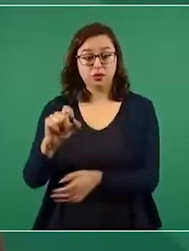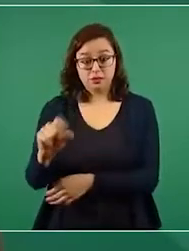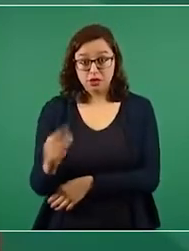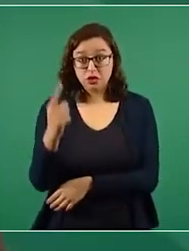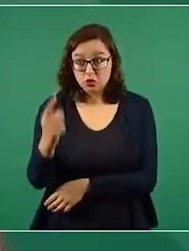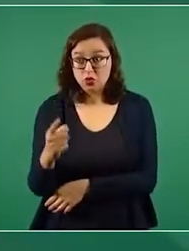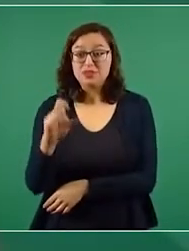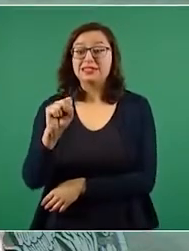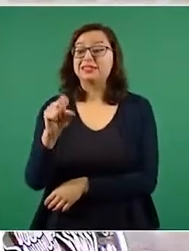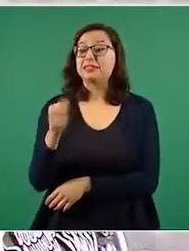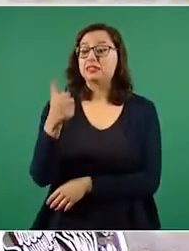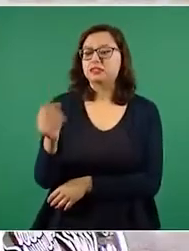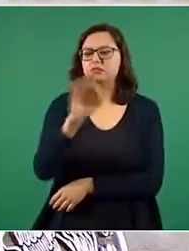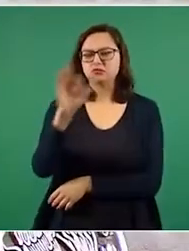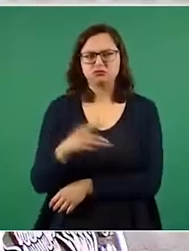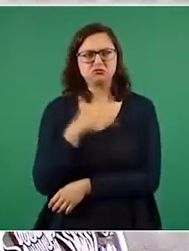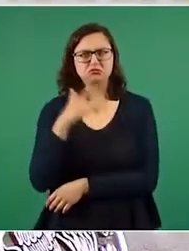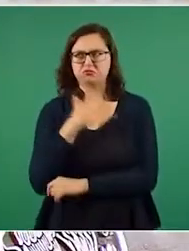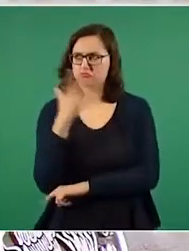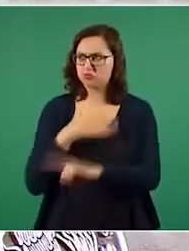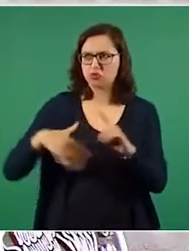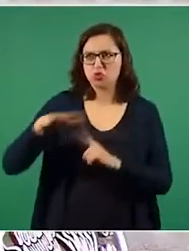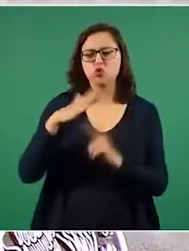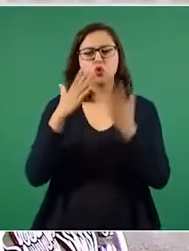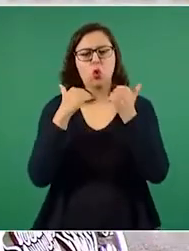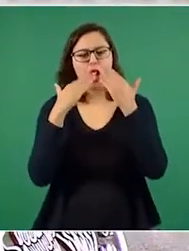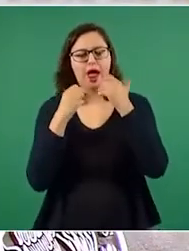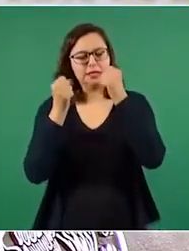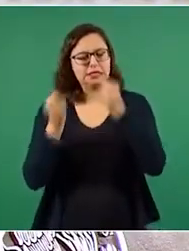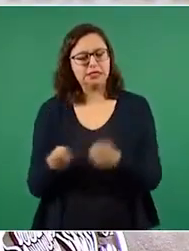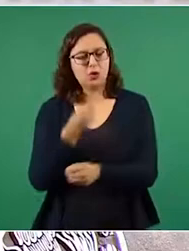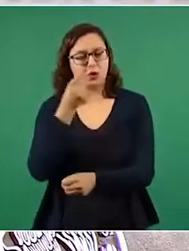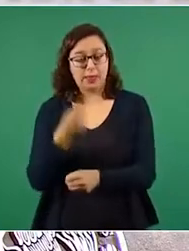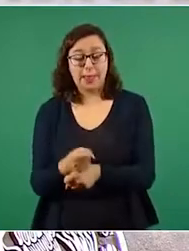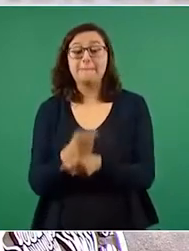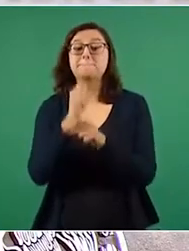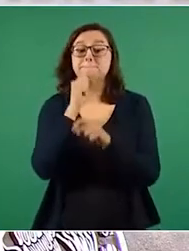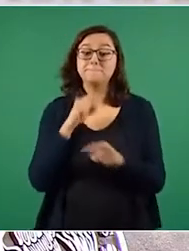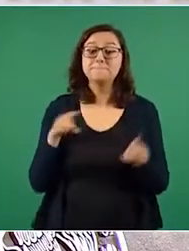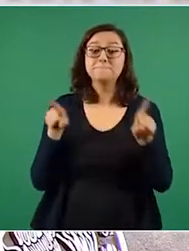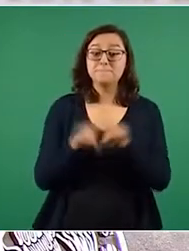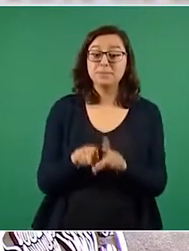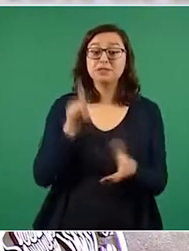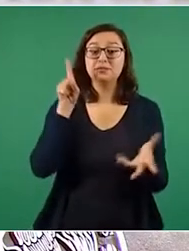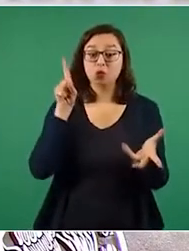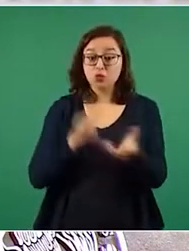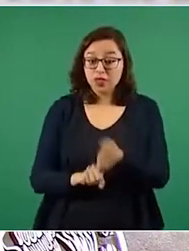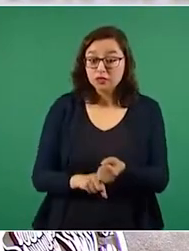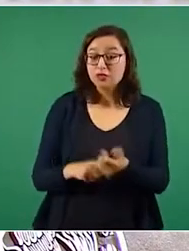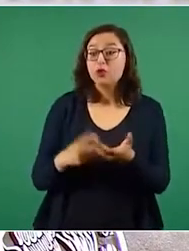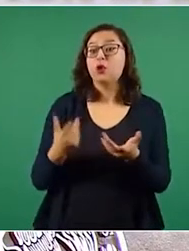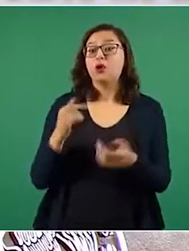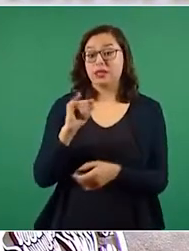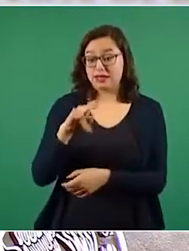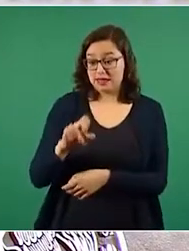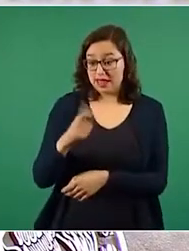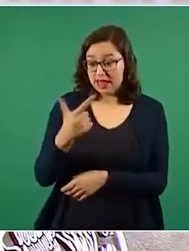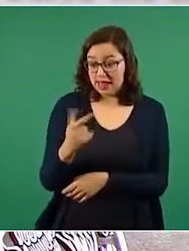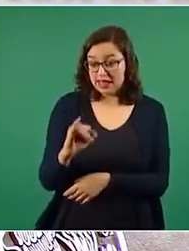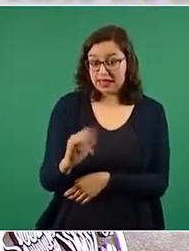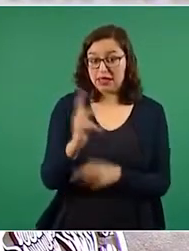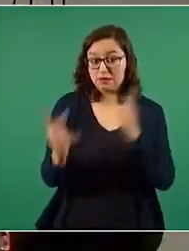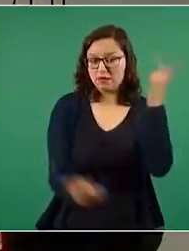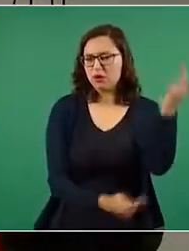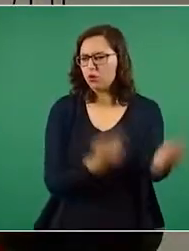En la misma encuesta del Inegi, preguntó a los ciudadanos sobre los problemas de su ciudad y el 75